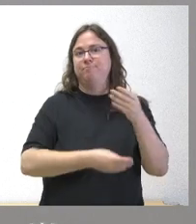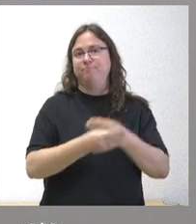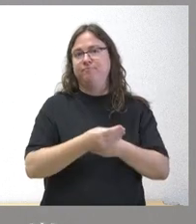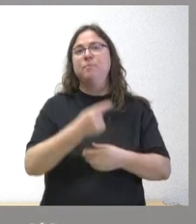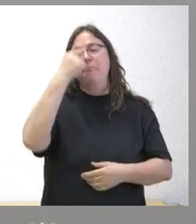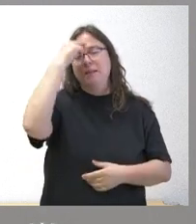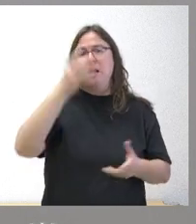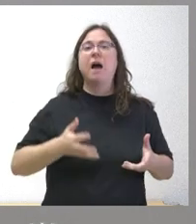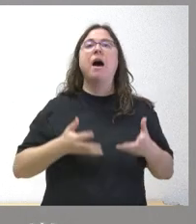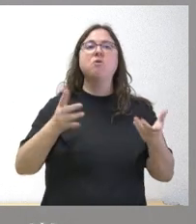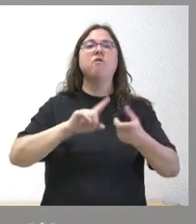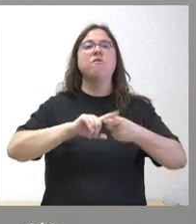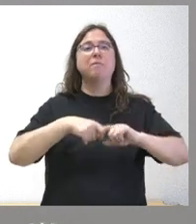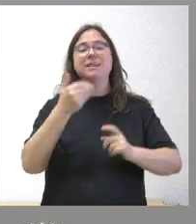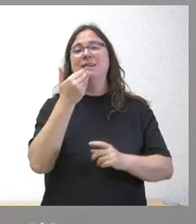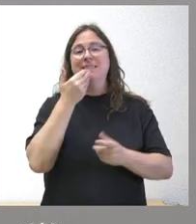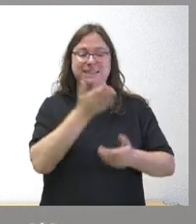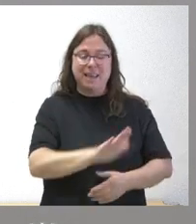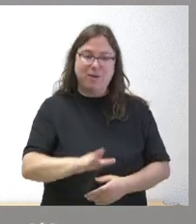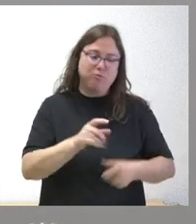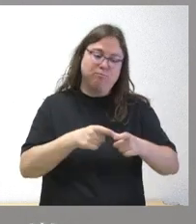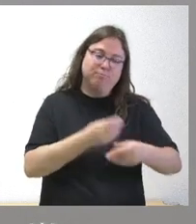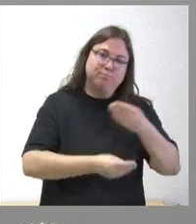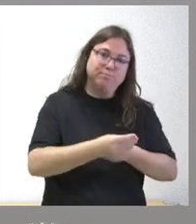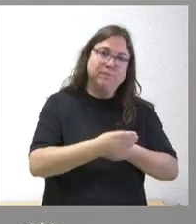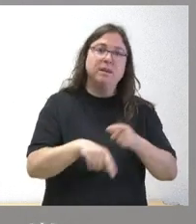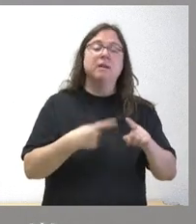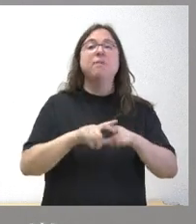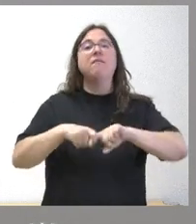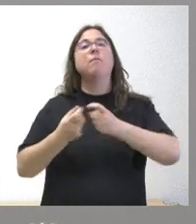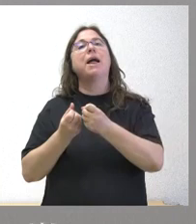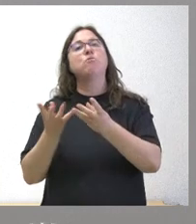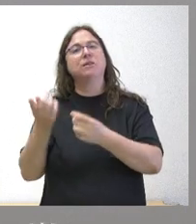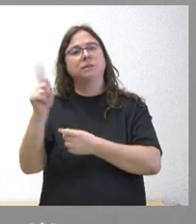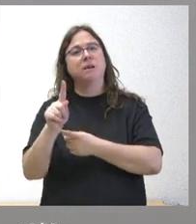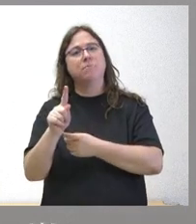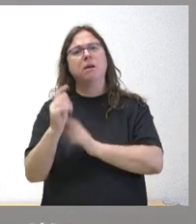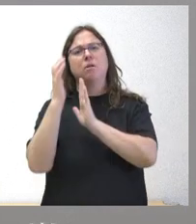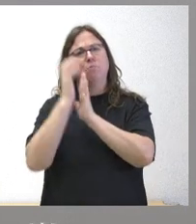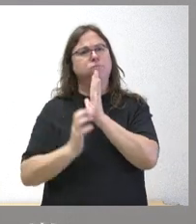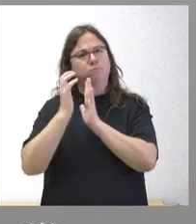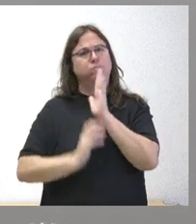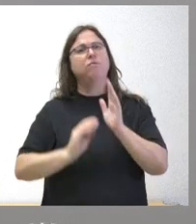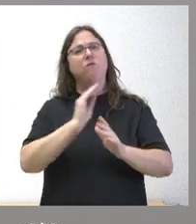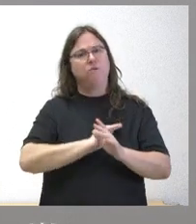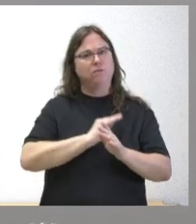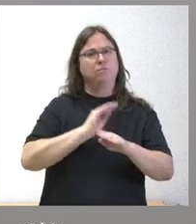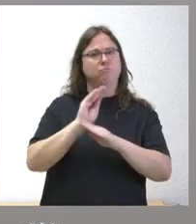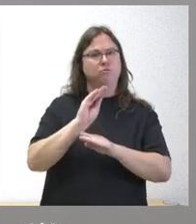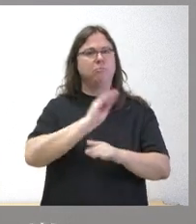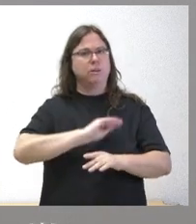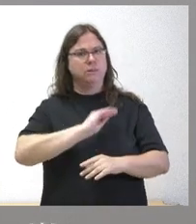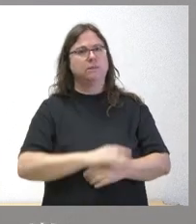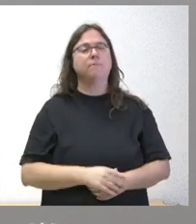ustedes que ayuda a las familias que tienen hijos y también las ayudas a las familias numerosas mediante importantes deducciones y bonificaciones fiscales